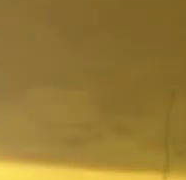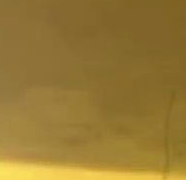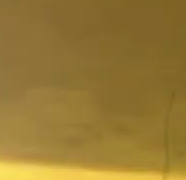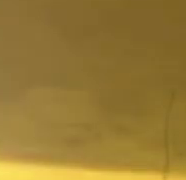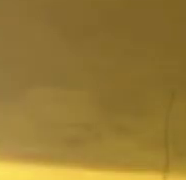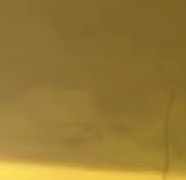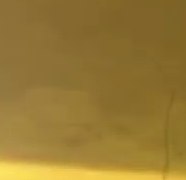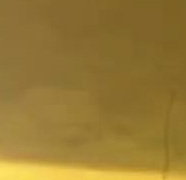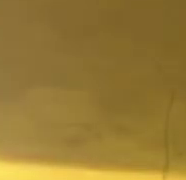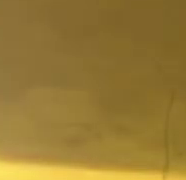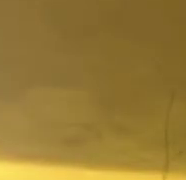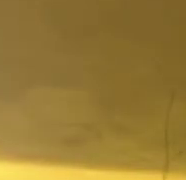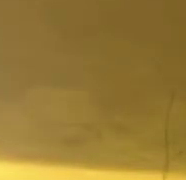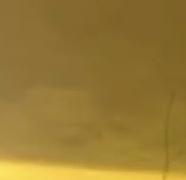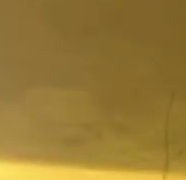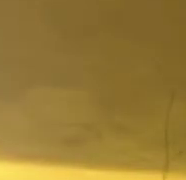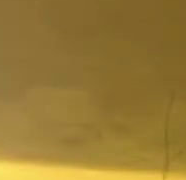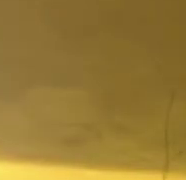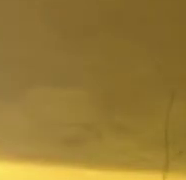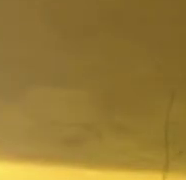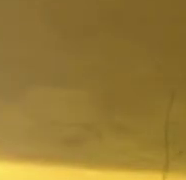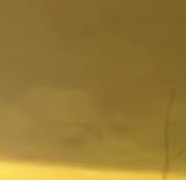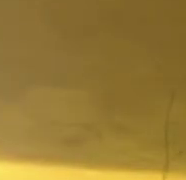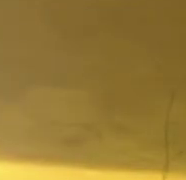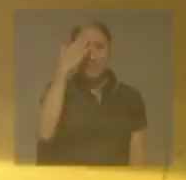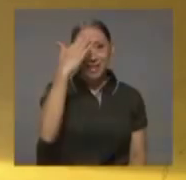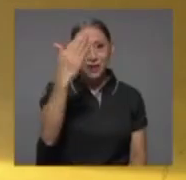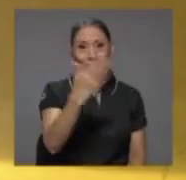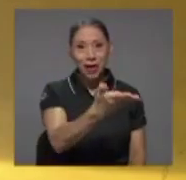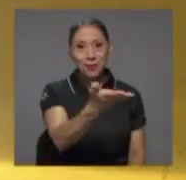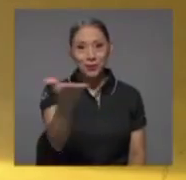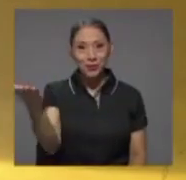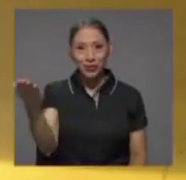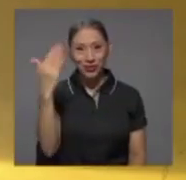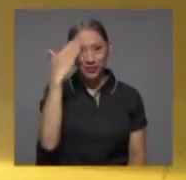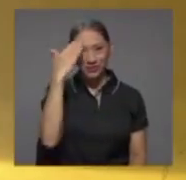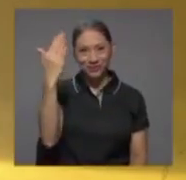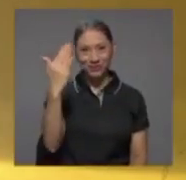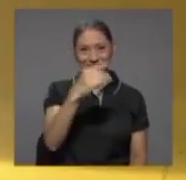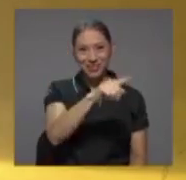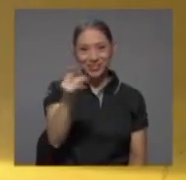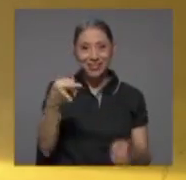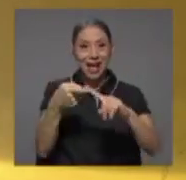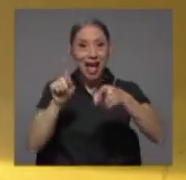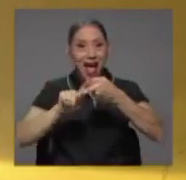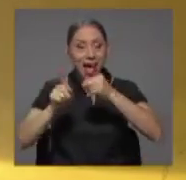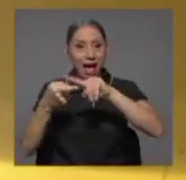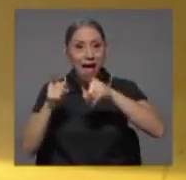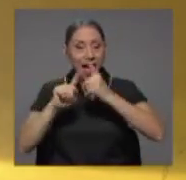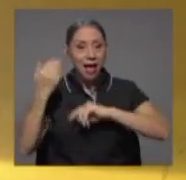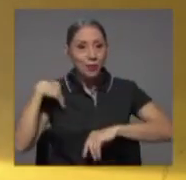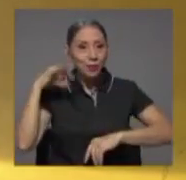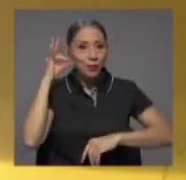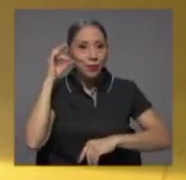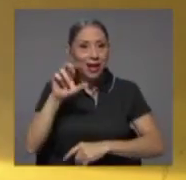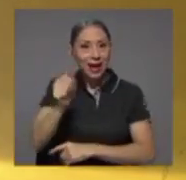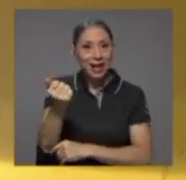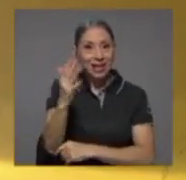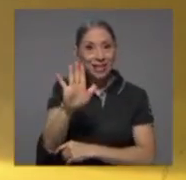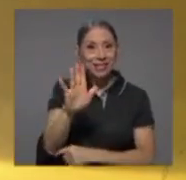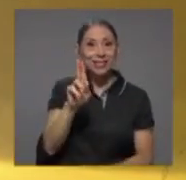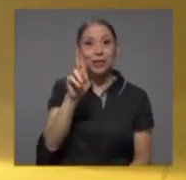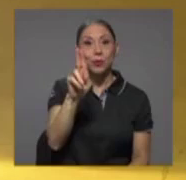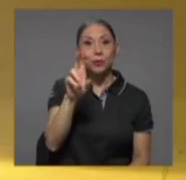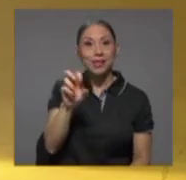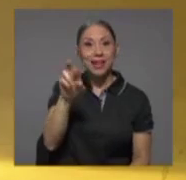Los saludamos, amigas y amigos de Canal 15, ahora no se usa